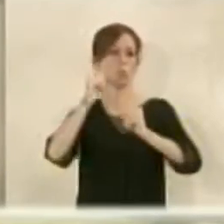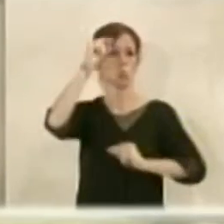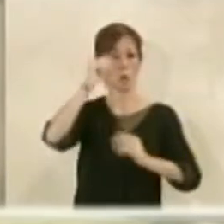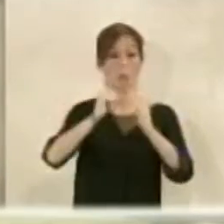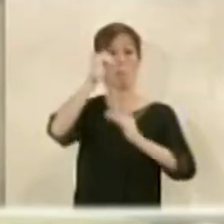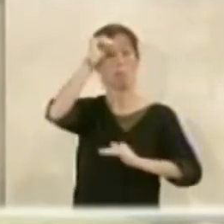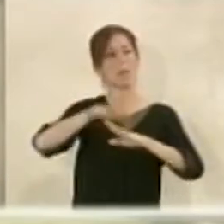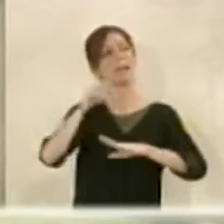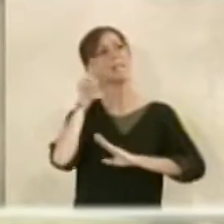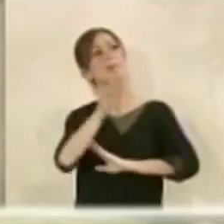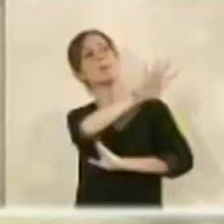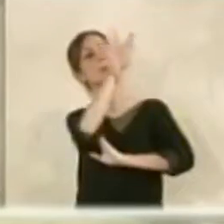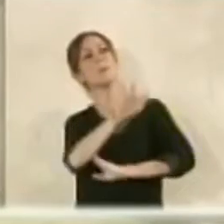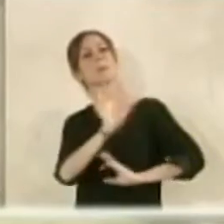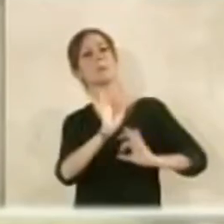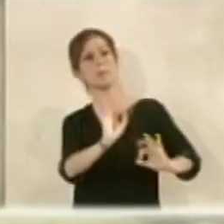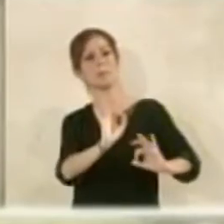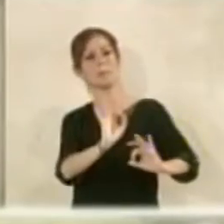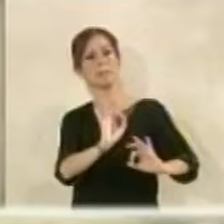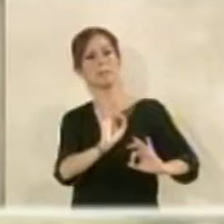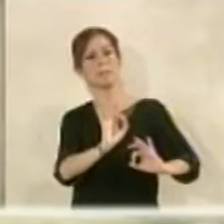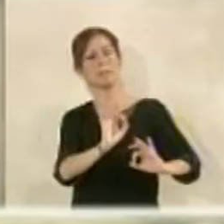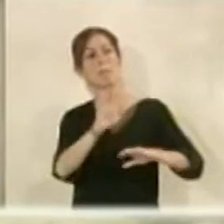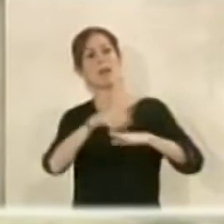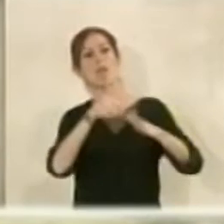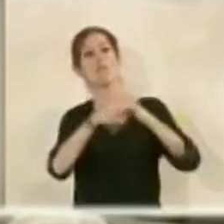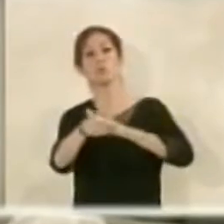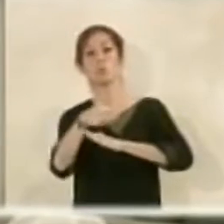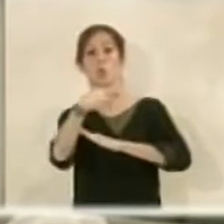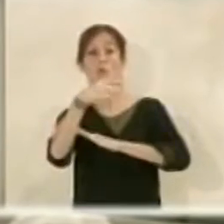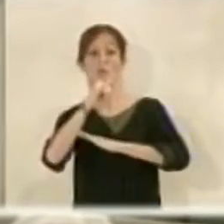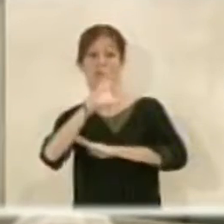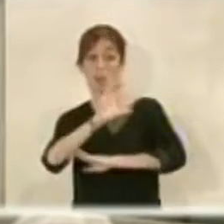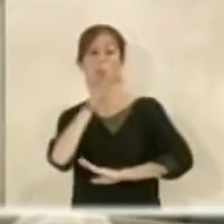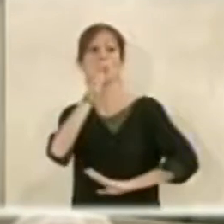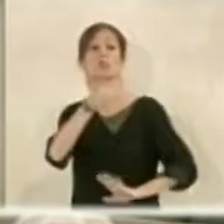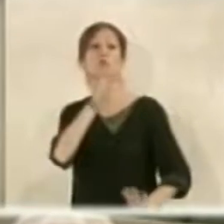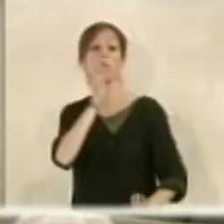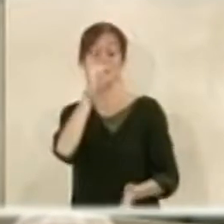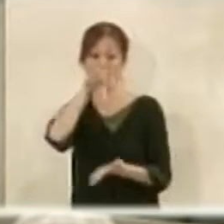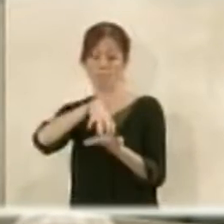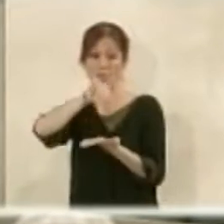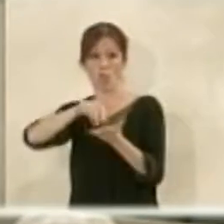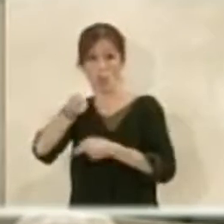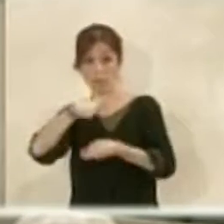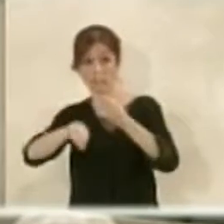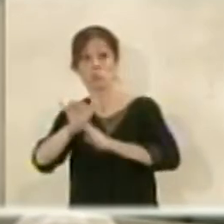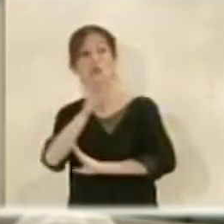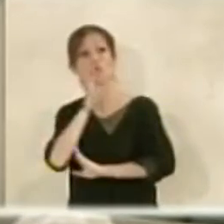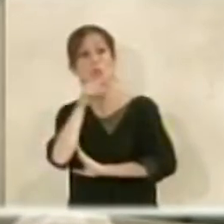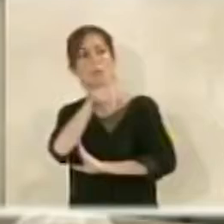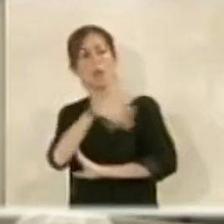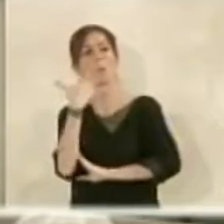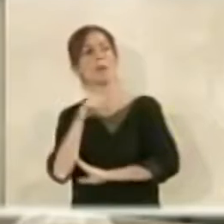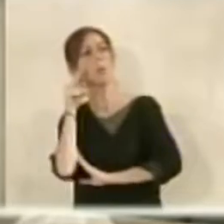para que estéticamente en torno al BIC al futuro BIC que será porque todavía no lo es del mercado central pues que pueda tener